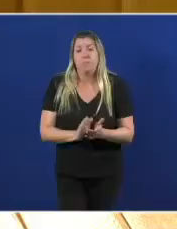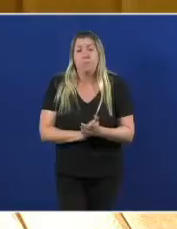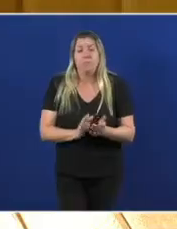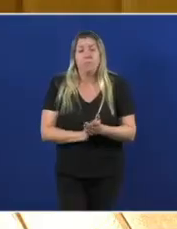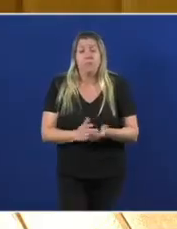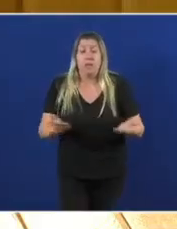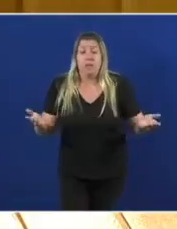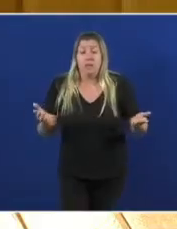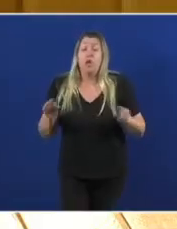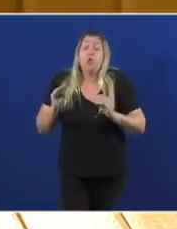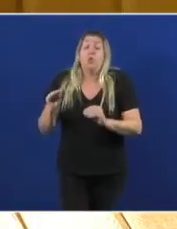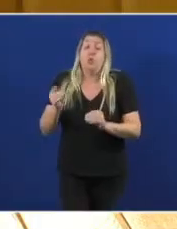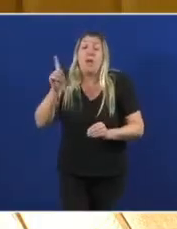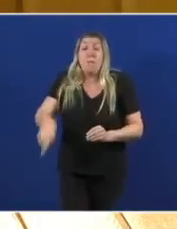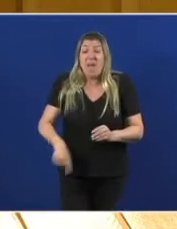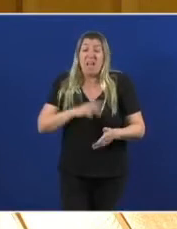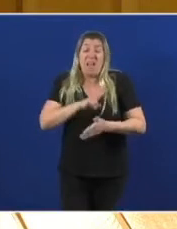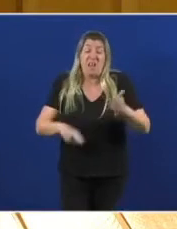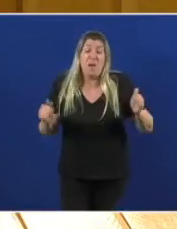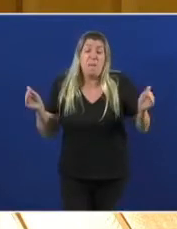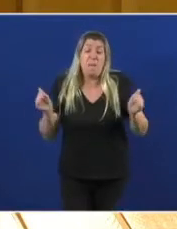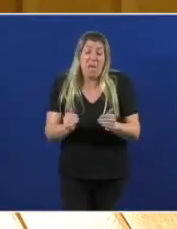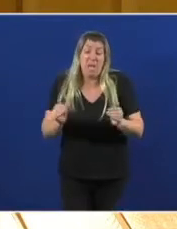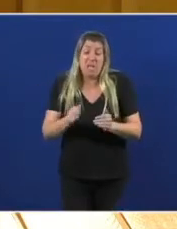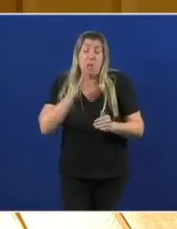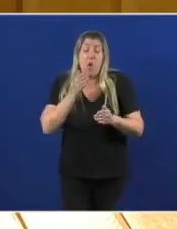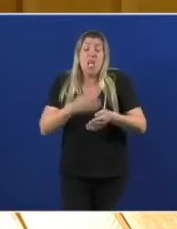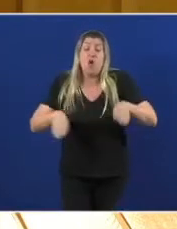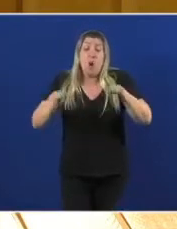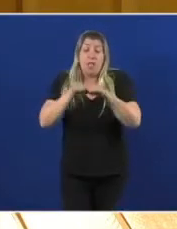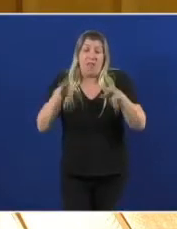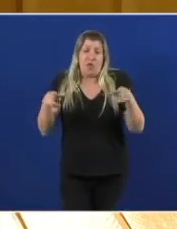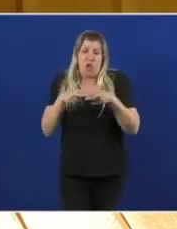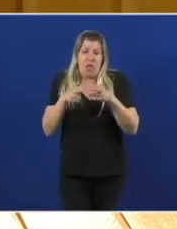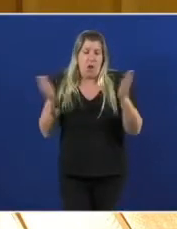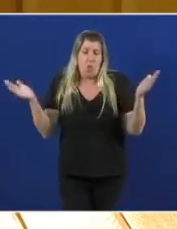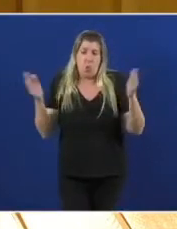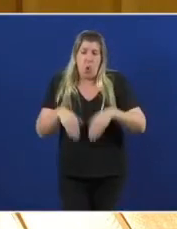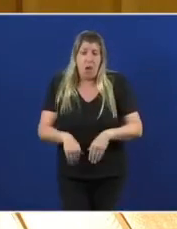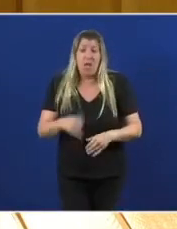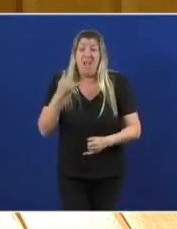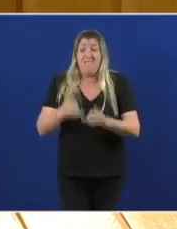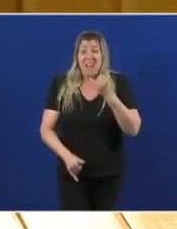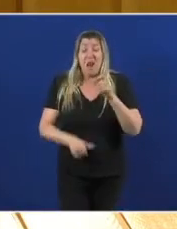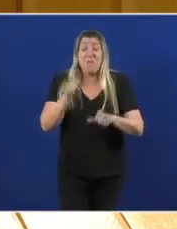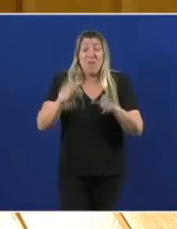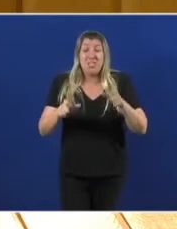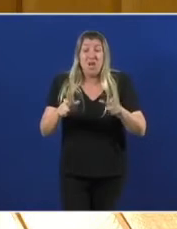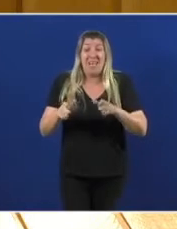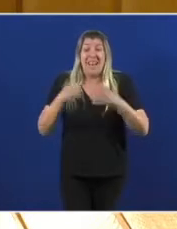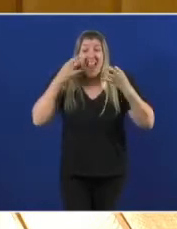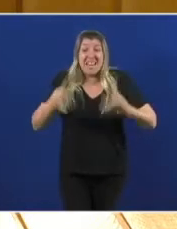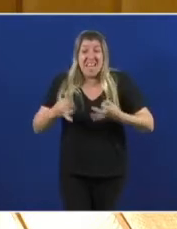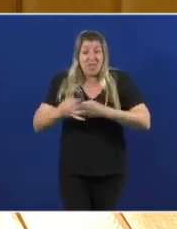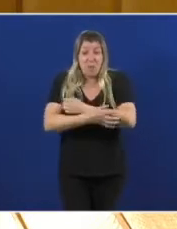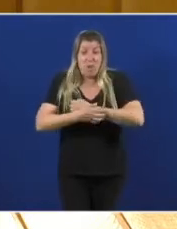Vostede tamén fai galiza máis pequena en igualdade social. Aumentan os galegos e galegas en risco de pobreza xa